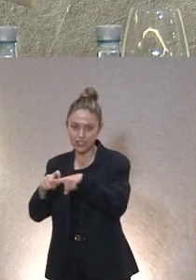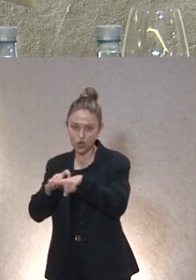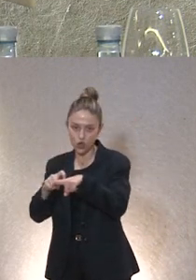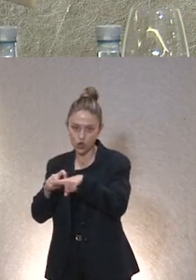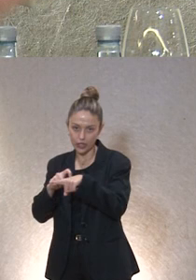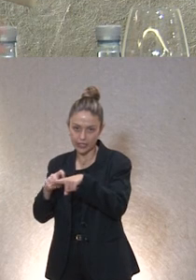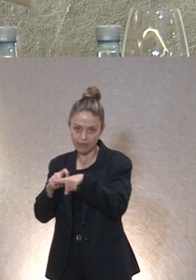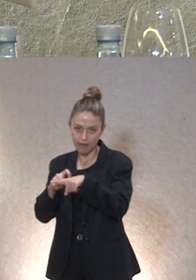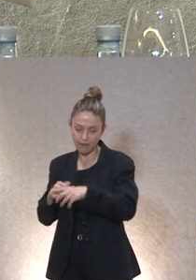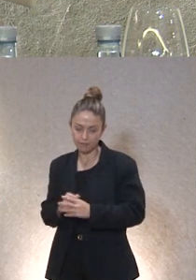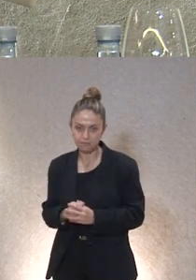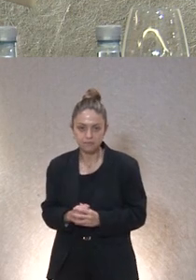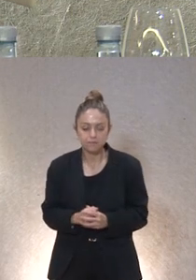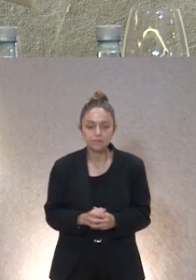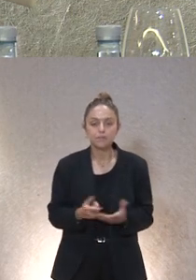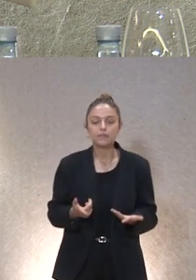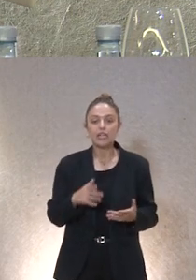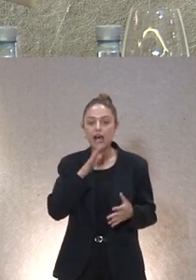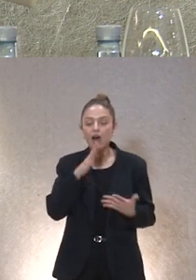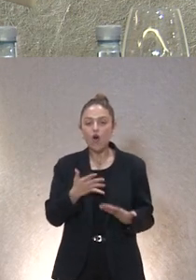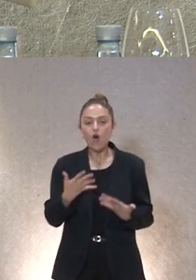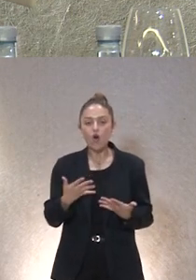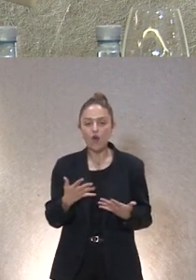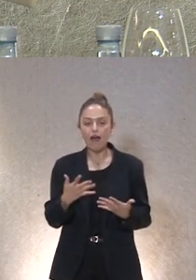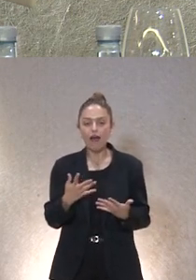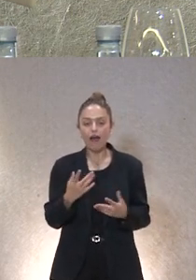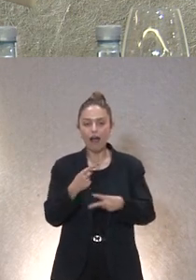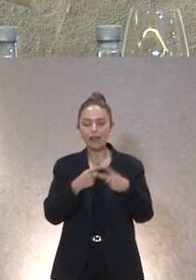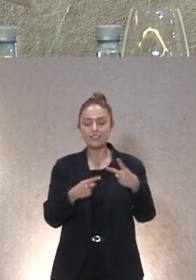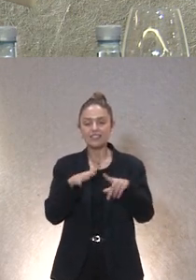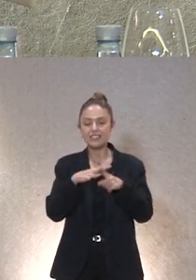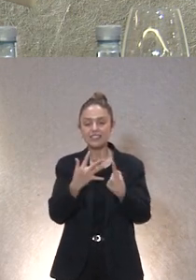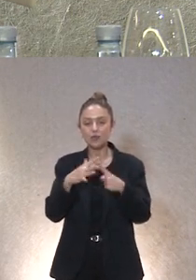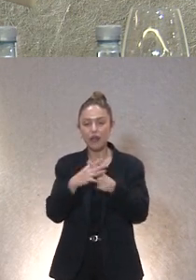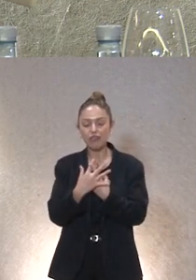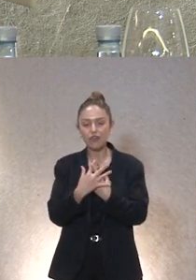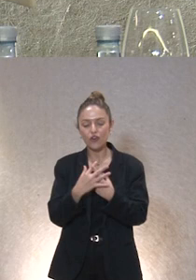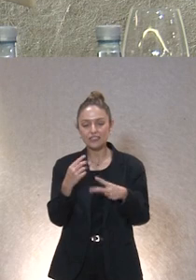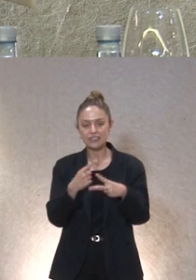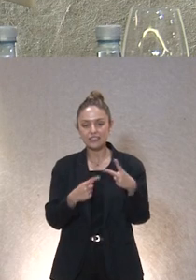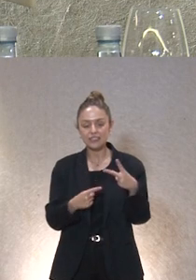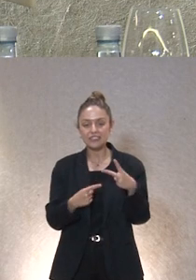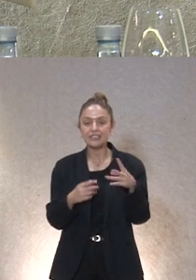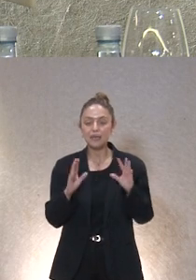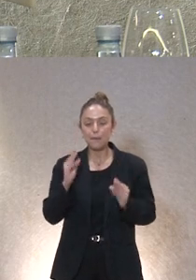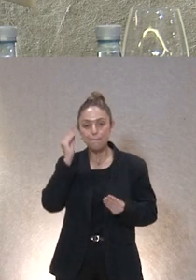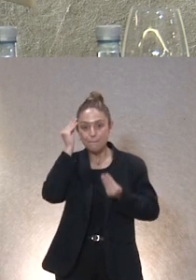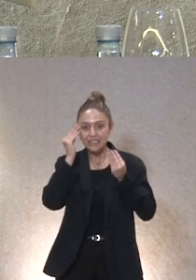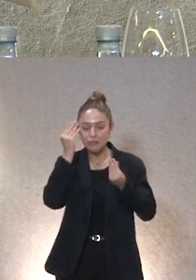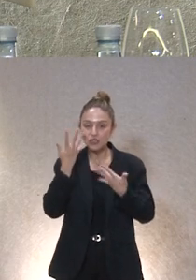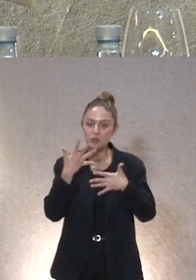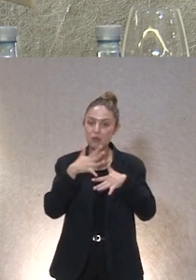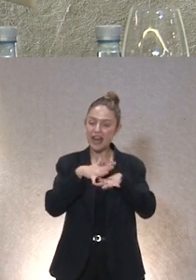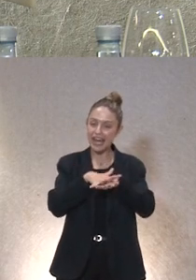un paquete abierto de un par de personas que suponemos que las han captado de alguna red